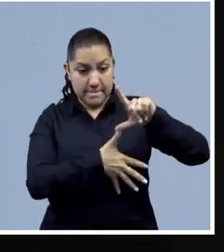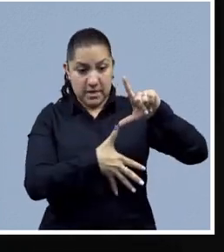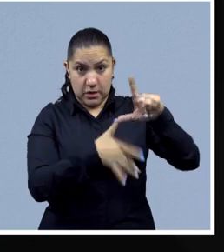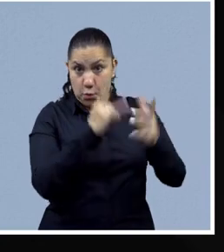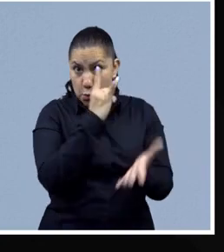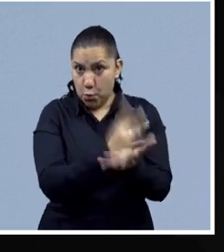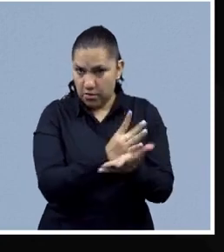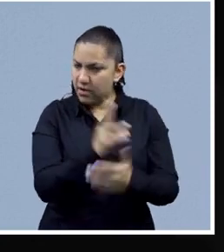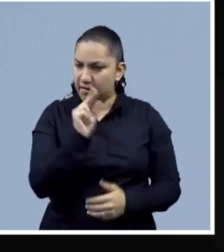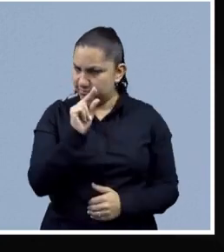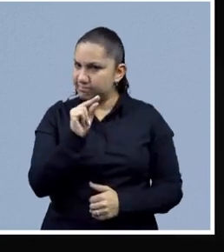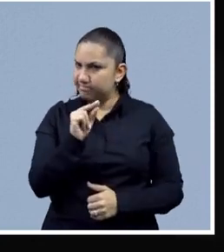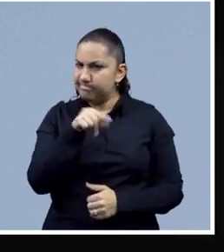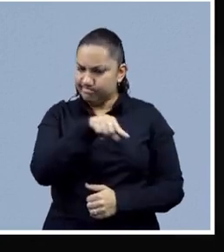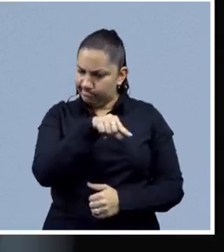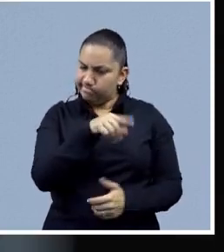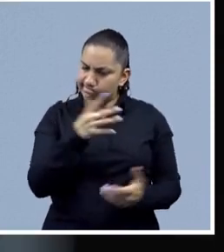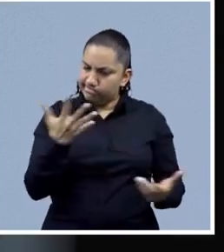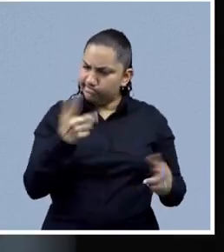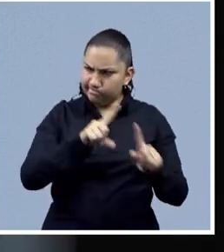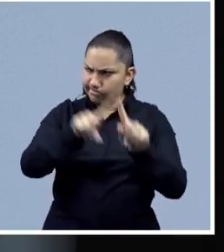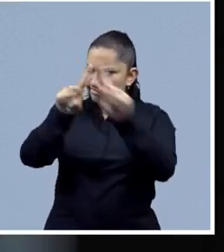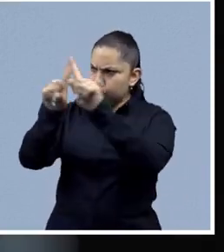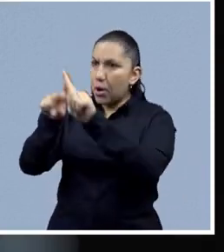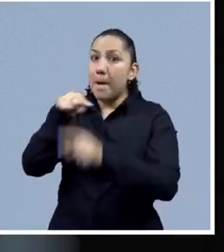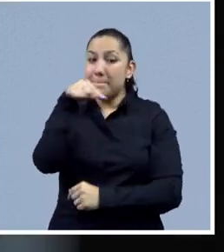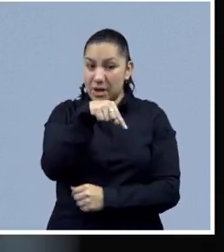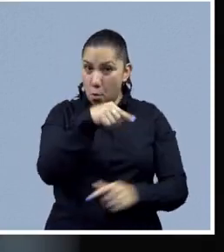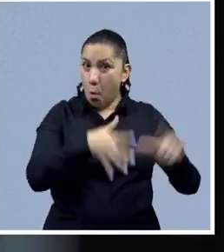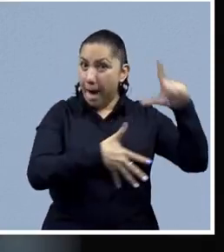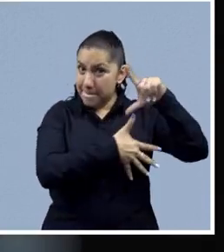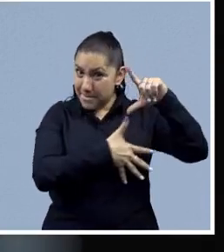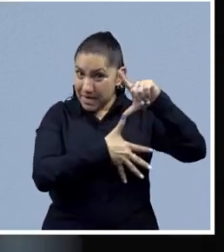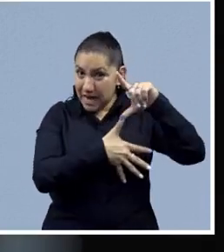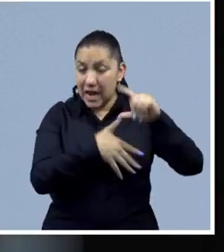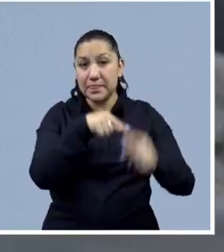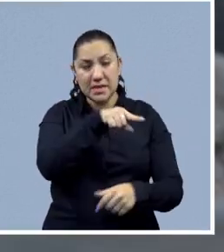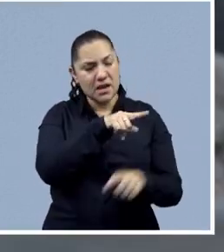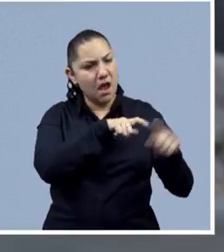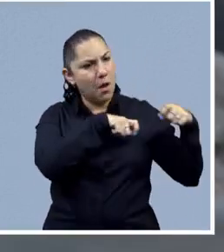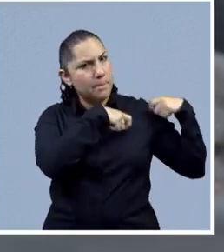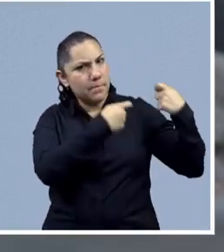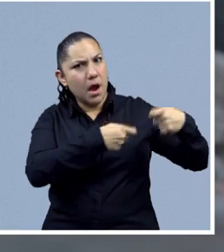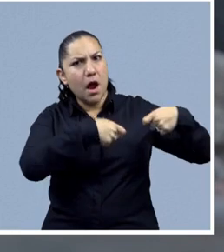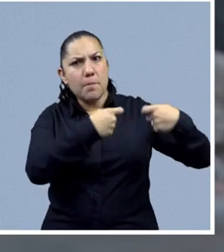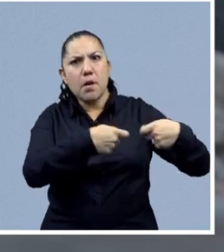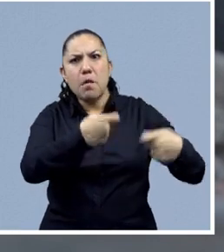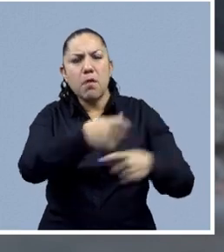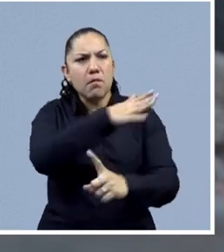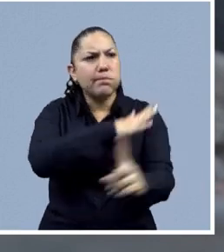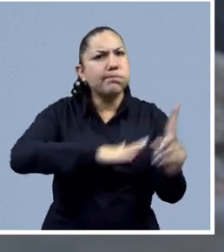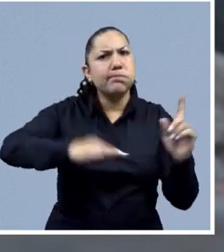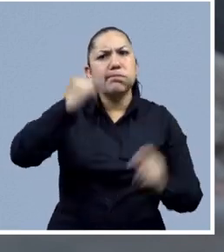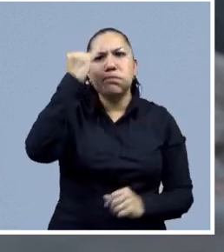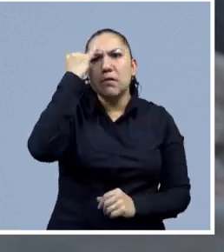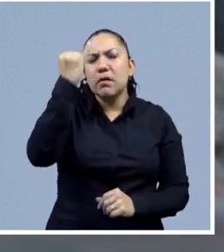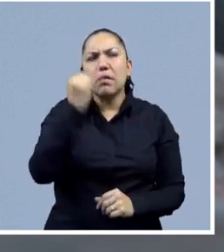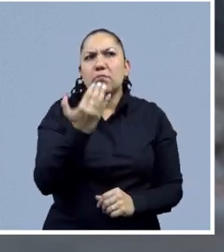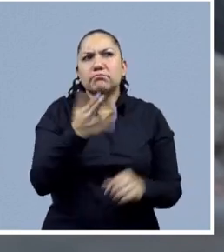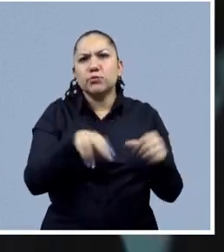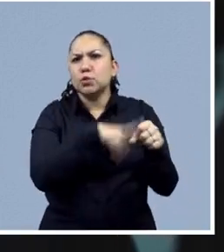somos una de las regiones donde este problema está más interiorizado y más arraigado como parte de la cultura.